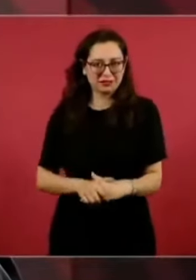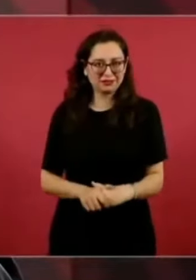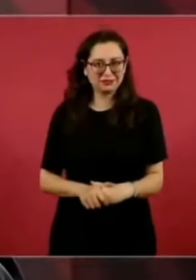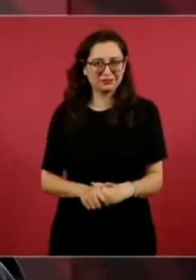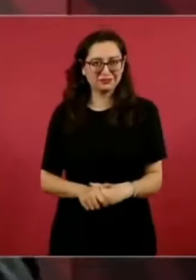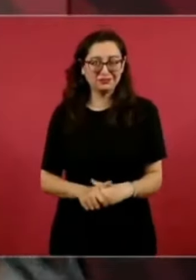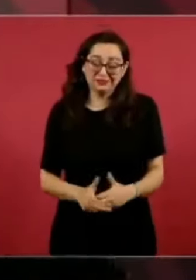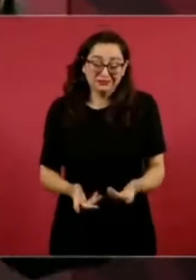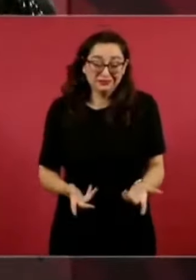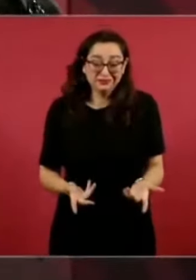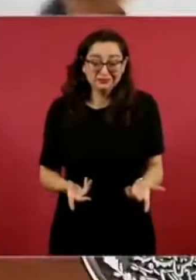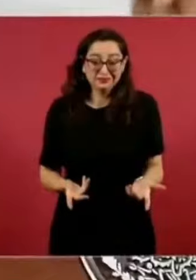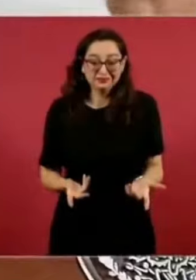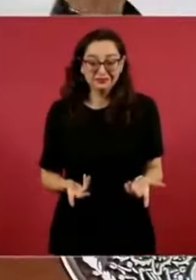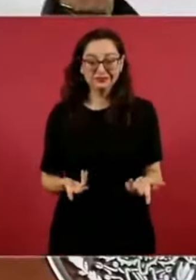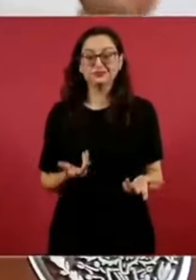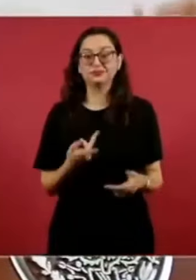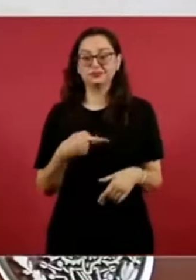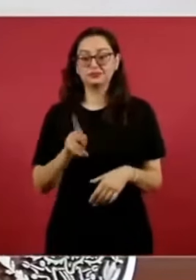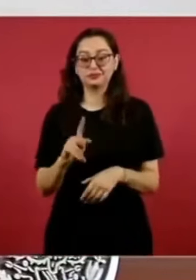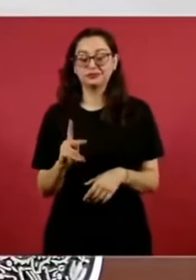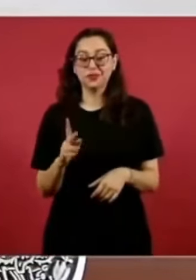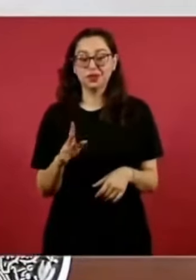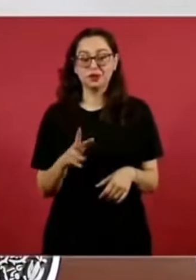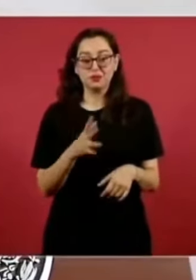porque tenemos concepciones distintas,